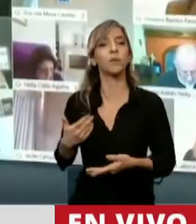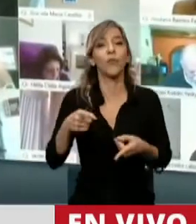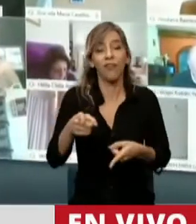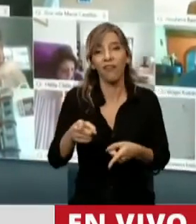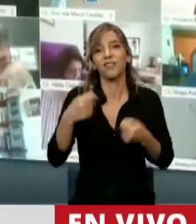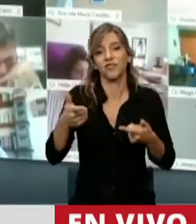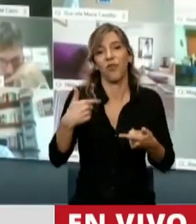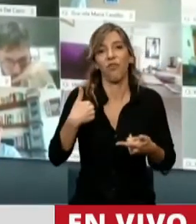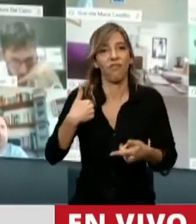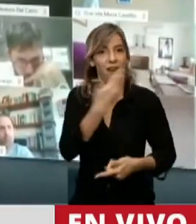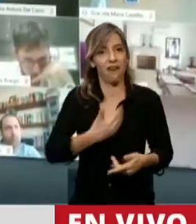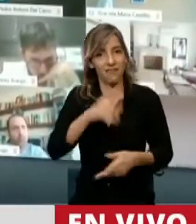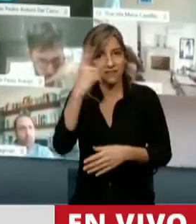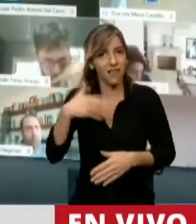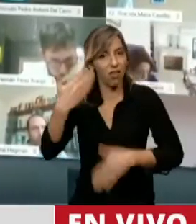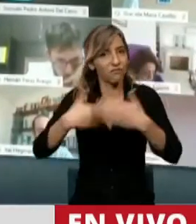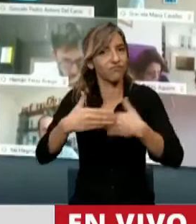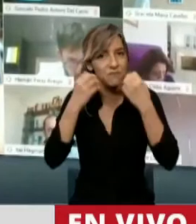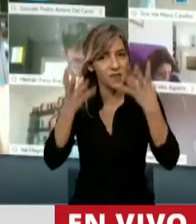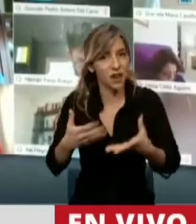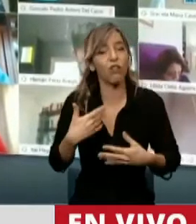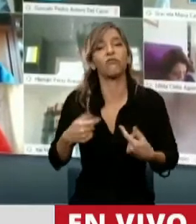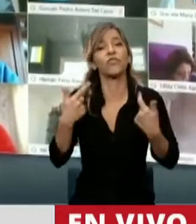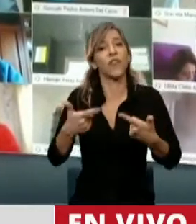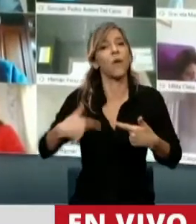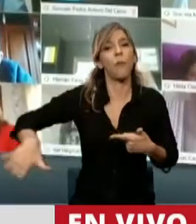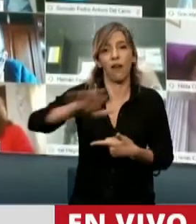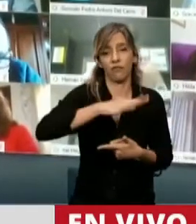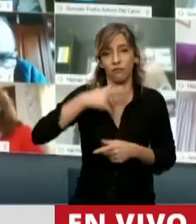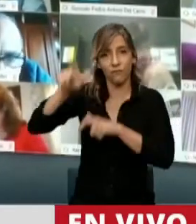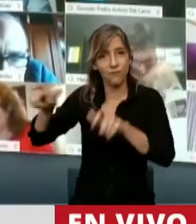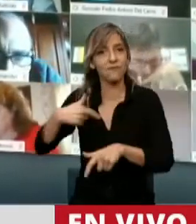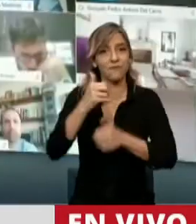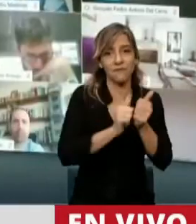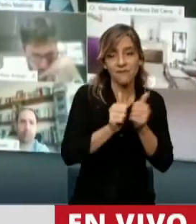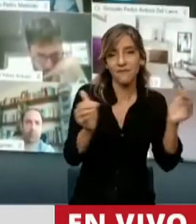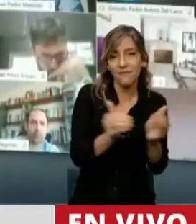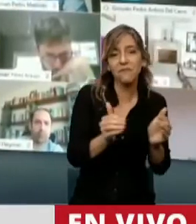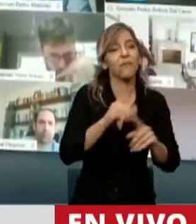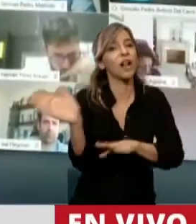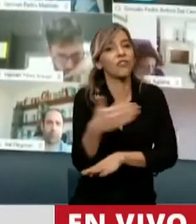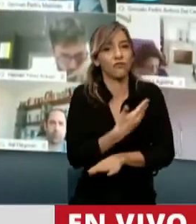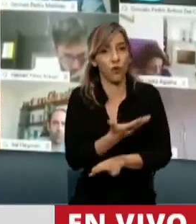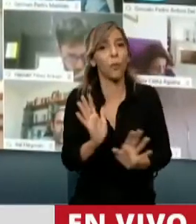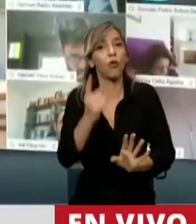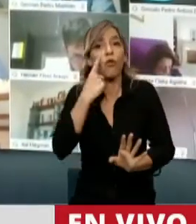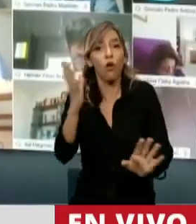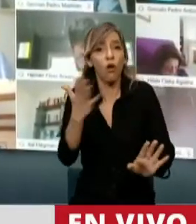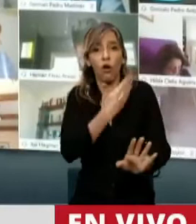Estado. Tanto para monotributistas, como pymes, como personas físicas, y lo hacemos sin desfinanciar al Estado.